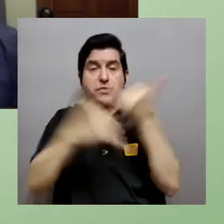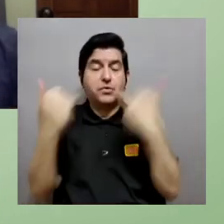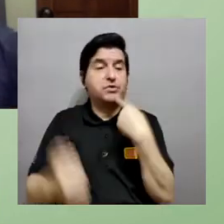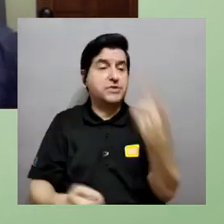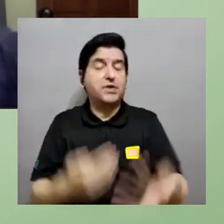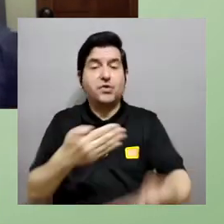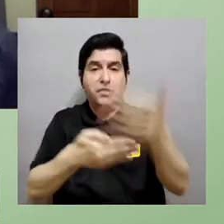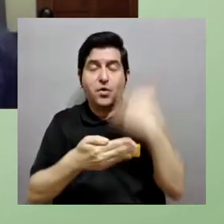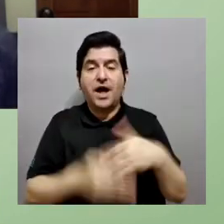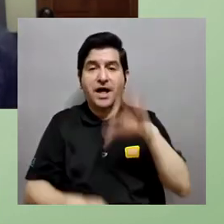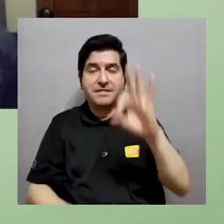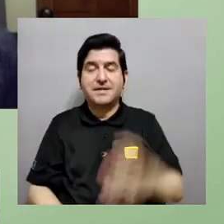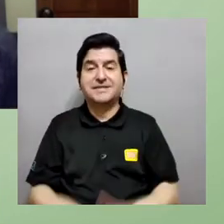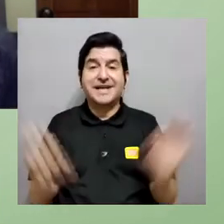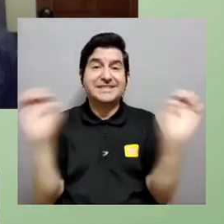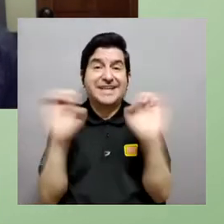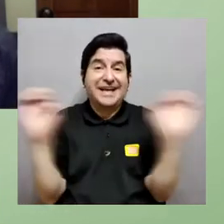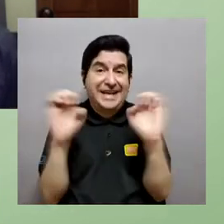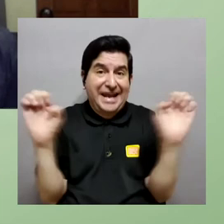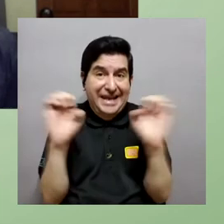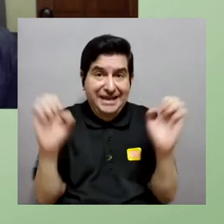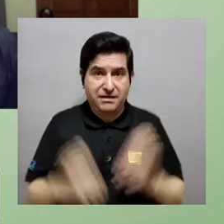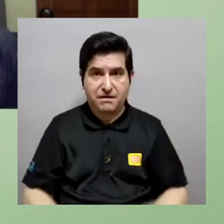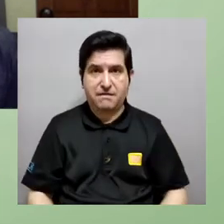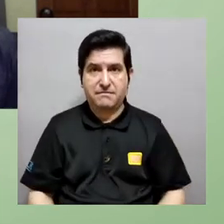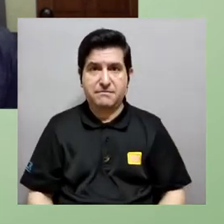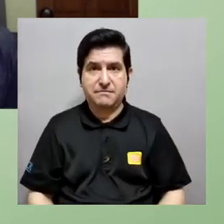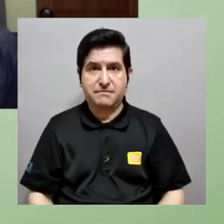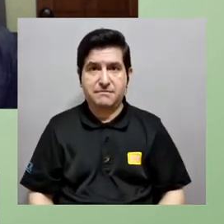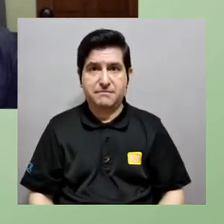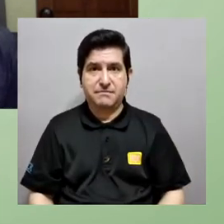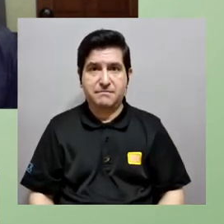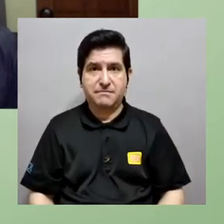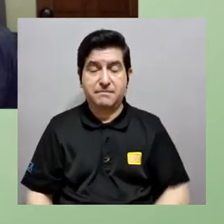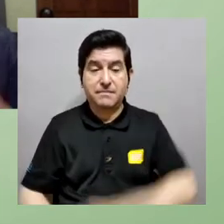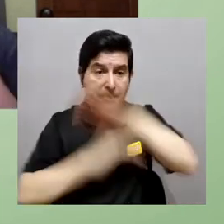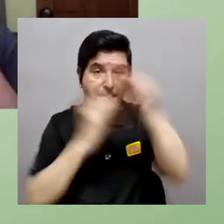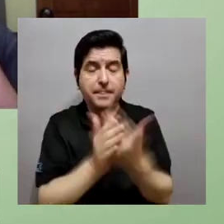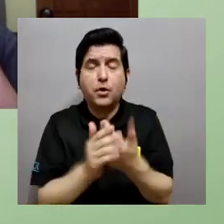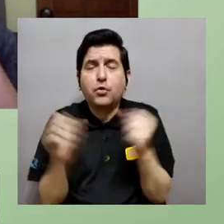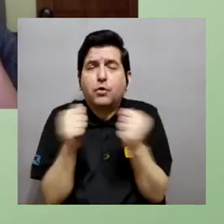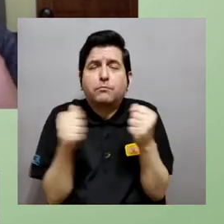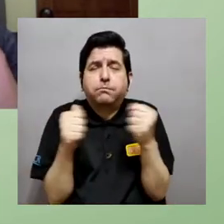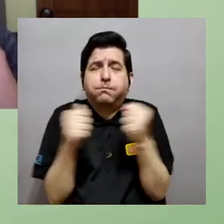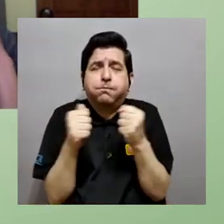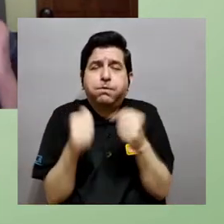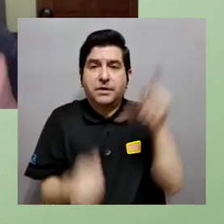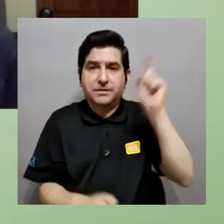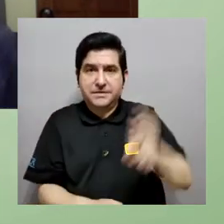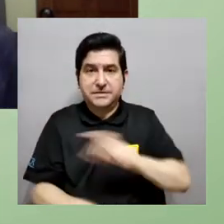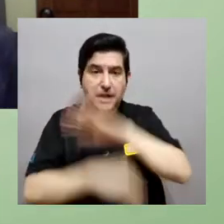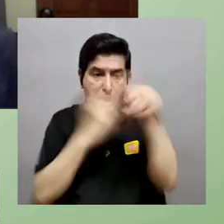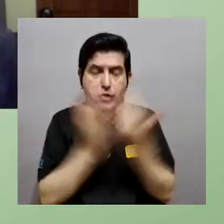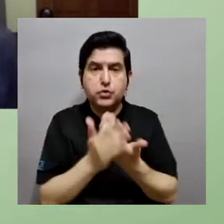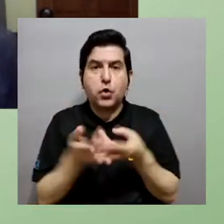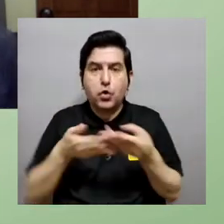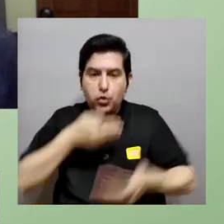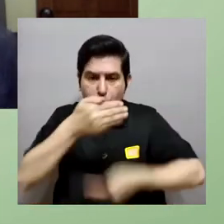temas de las supercomputadoras y ya lo decía Federico es el tema energético ¿no? o sea sin duda